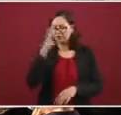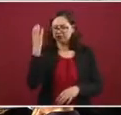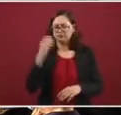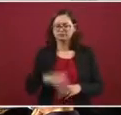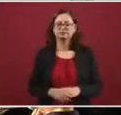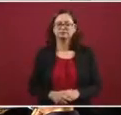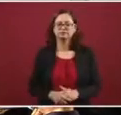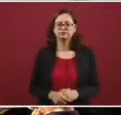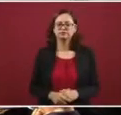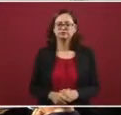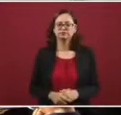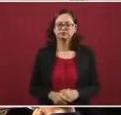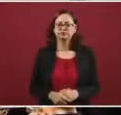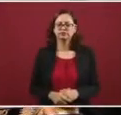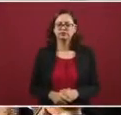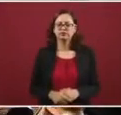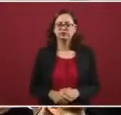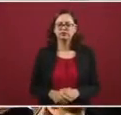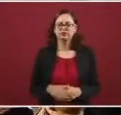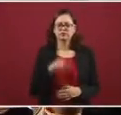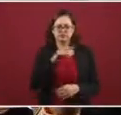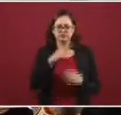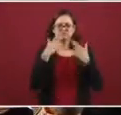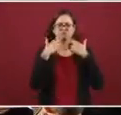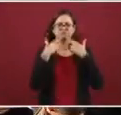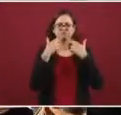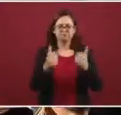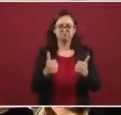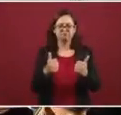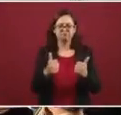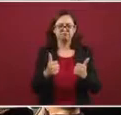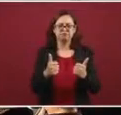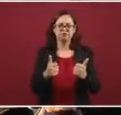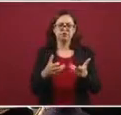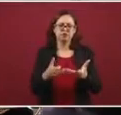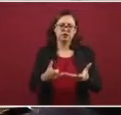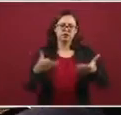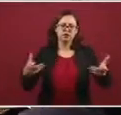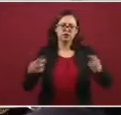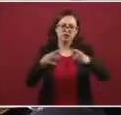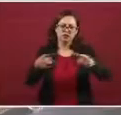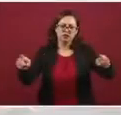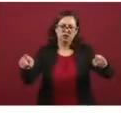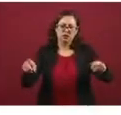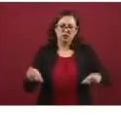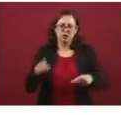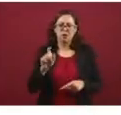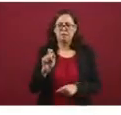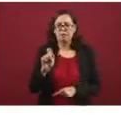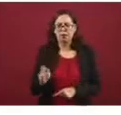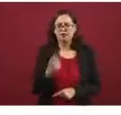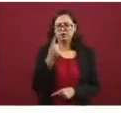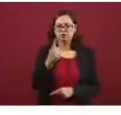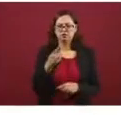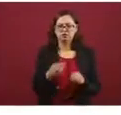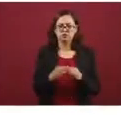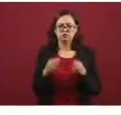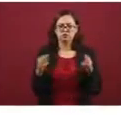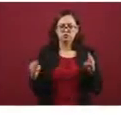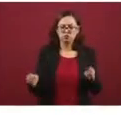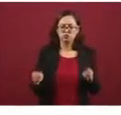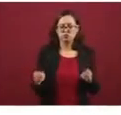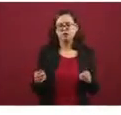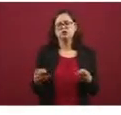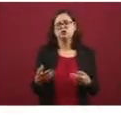Miren, este es el rancho, tiene una dimensión de alrededor de 21 metros cuadrados, casi más de dos